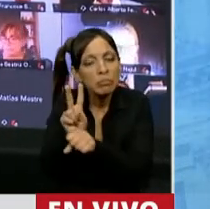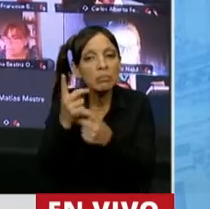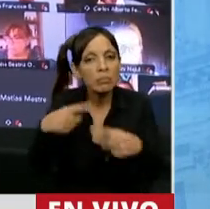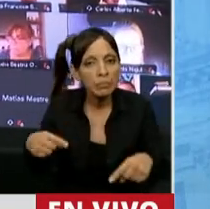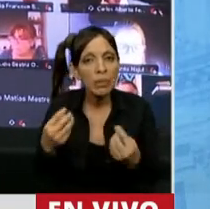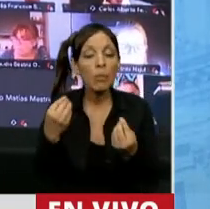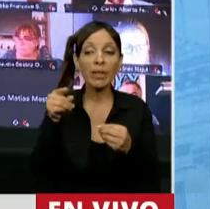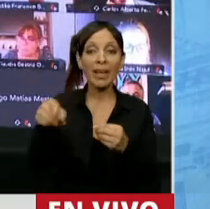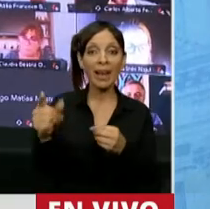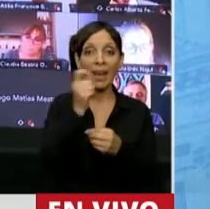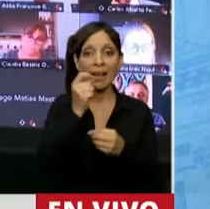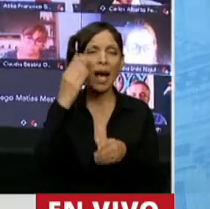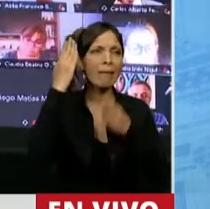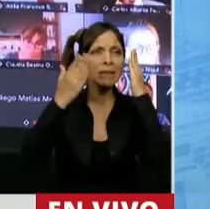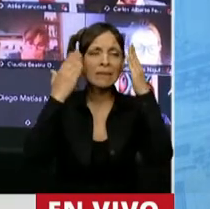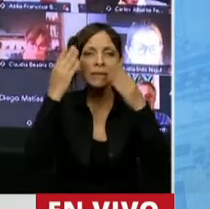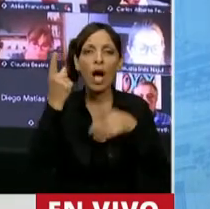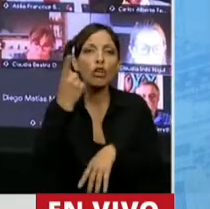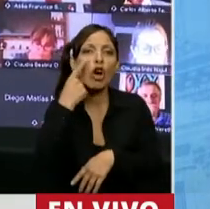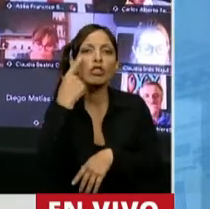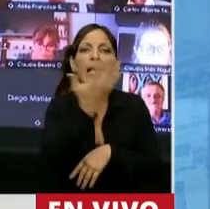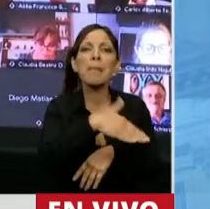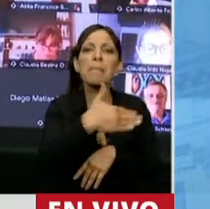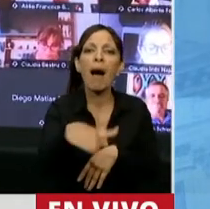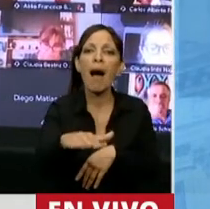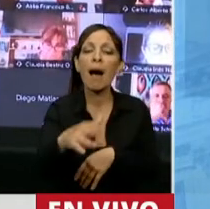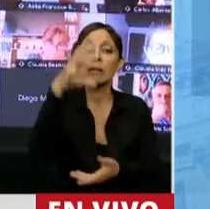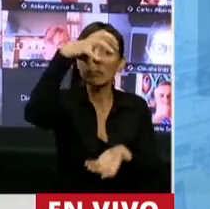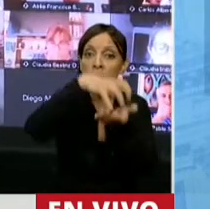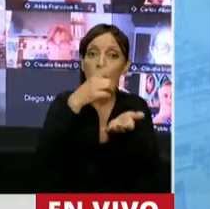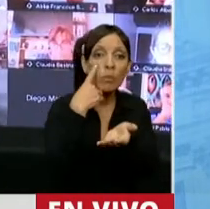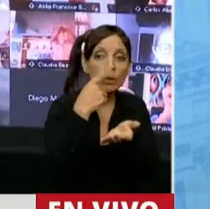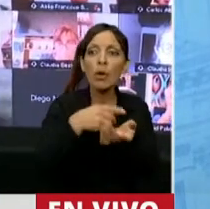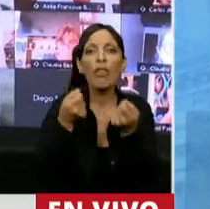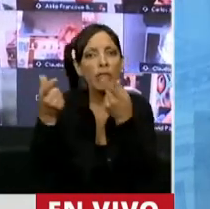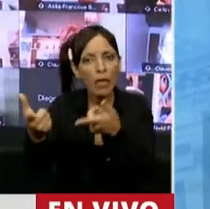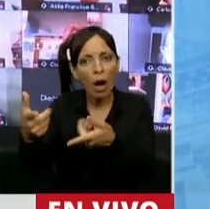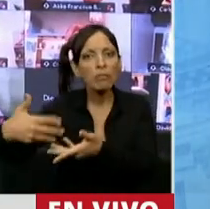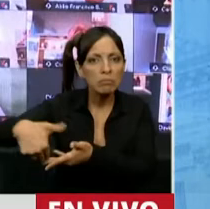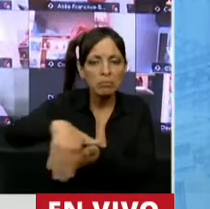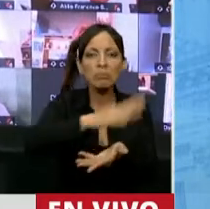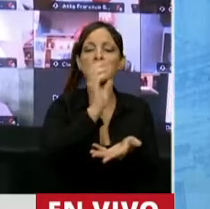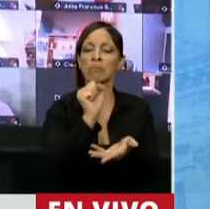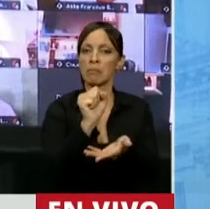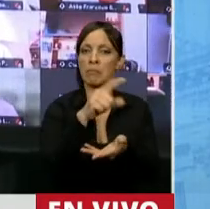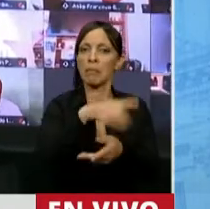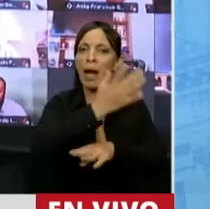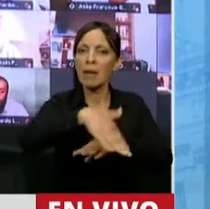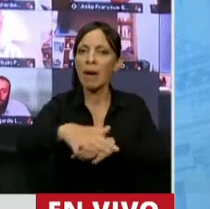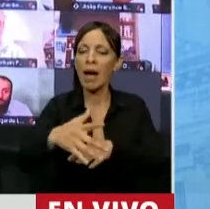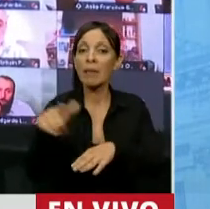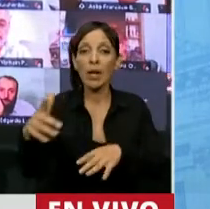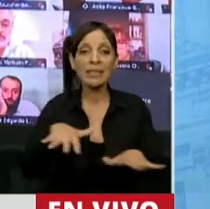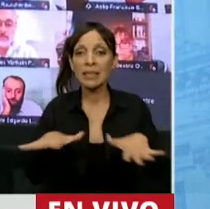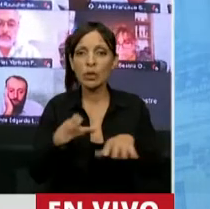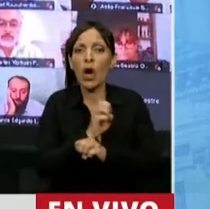soñaba con conocer el mar. Y la Intendencia la llevó a conocer el mar. Fue tan grave el Estado que los